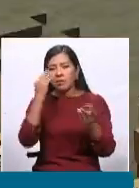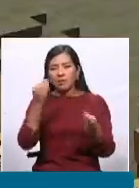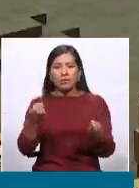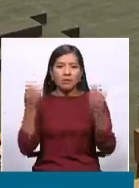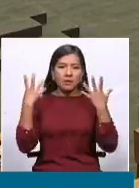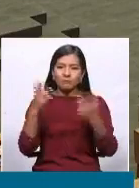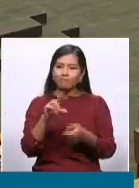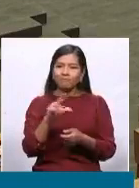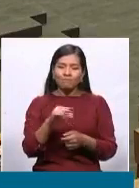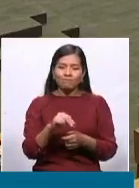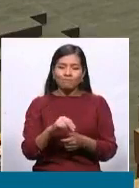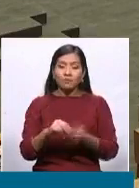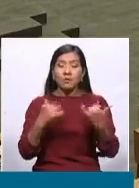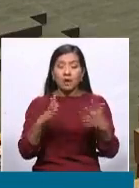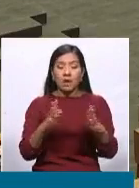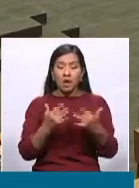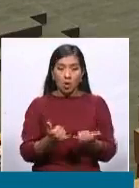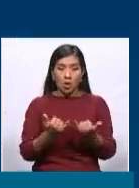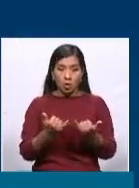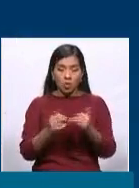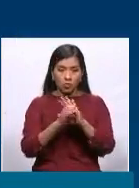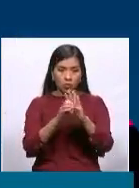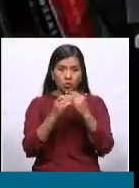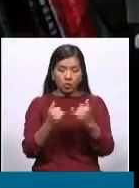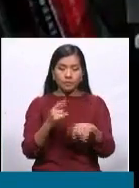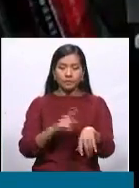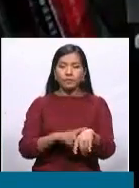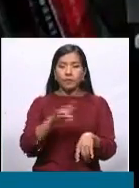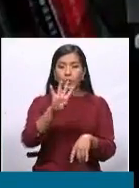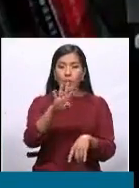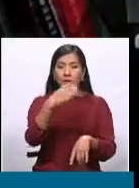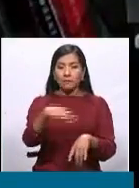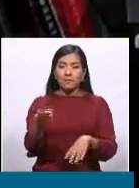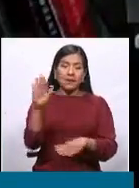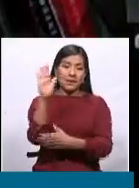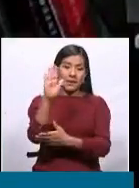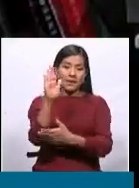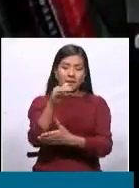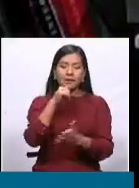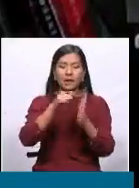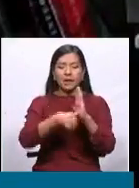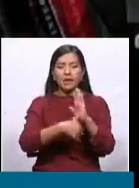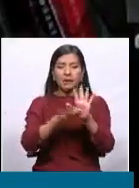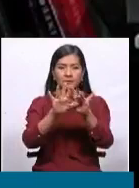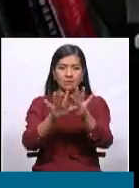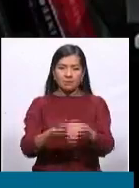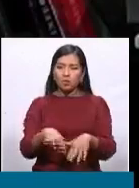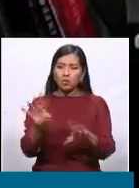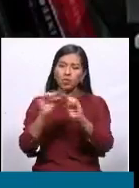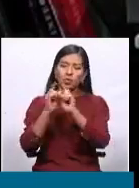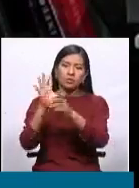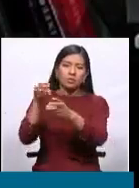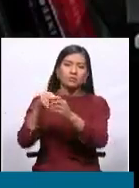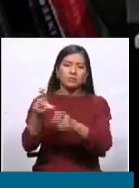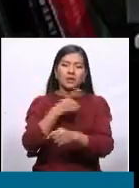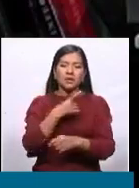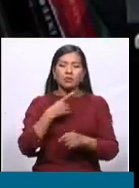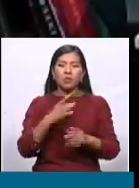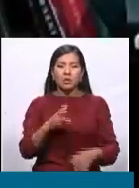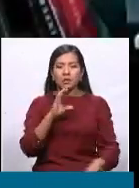el día de hoy he recibido una nota a las cuatro y media de la tarde de un diputado de comunidad ciudadana